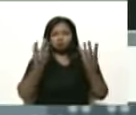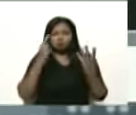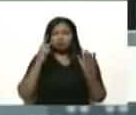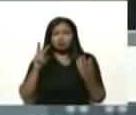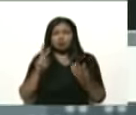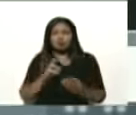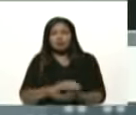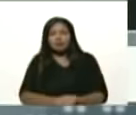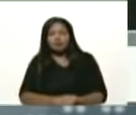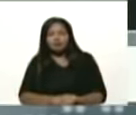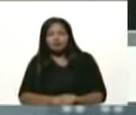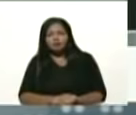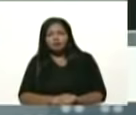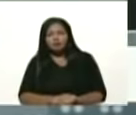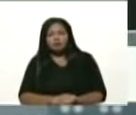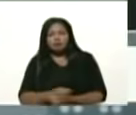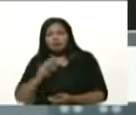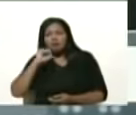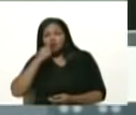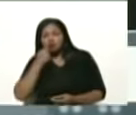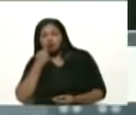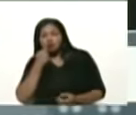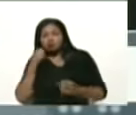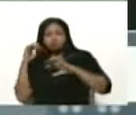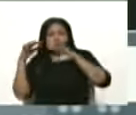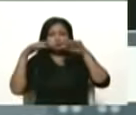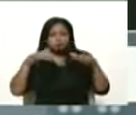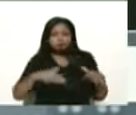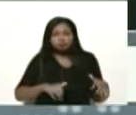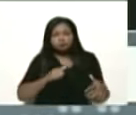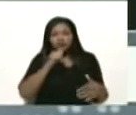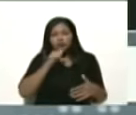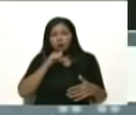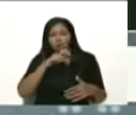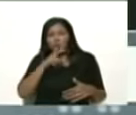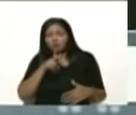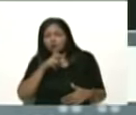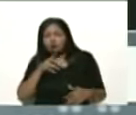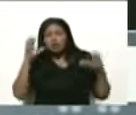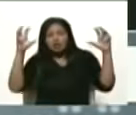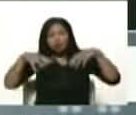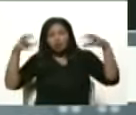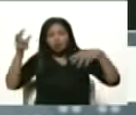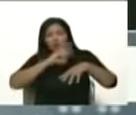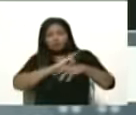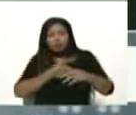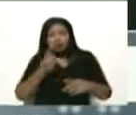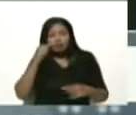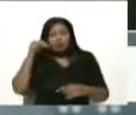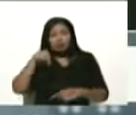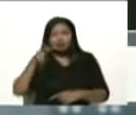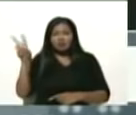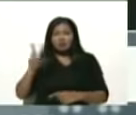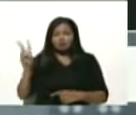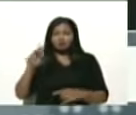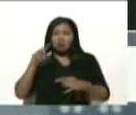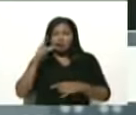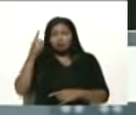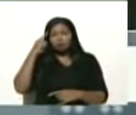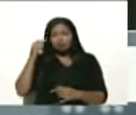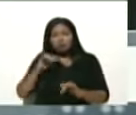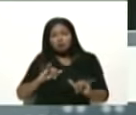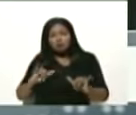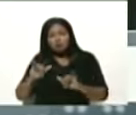Mediterráneo, en Rusia, las inundaciones, las lluvias brutales que han caído sobre Venezuela en estos días,